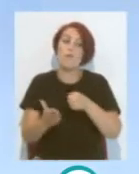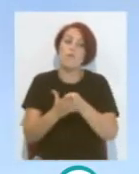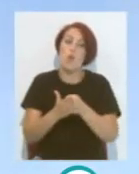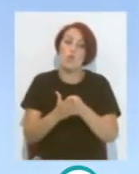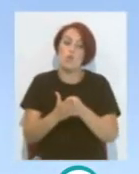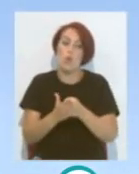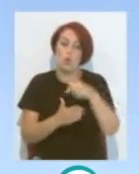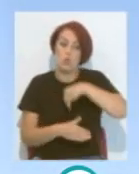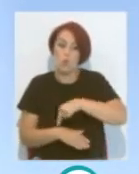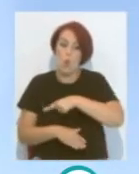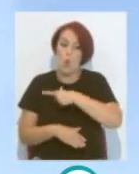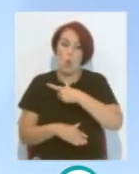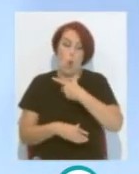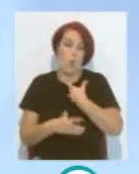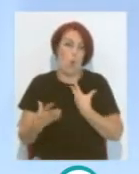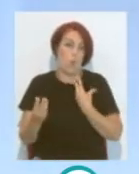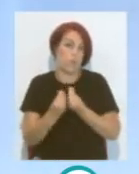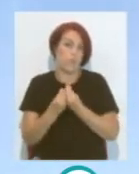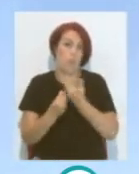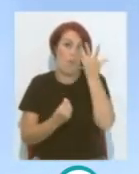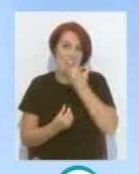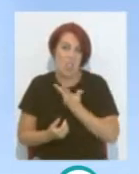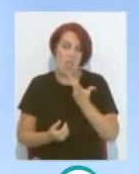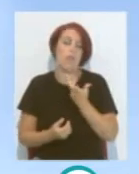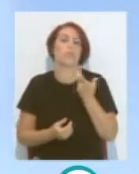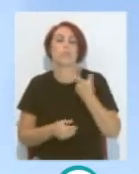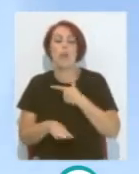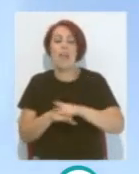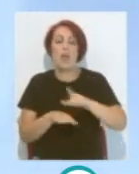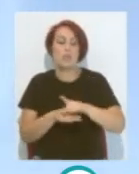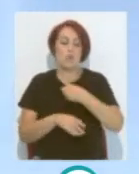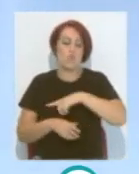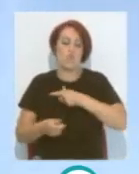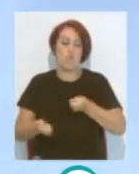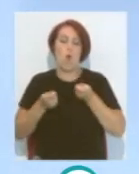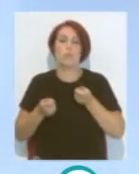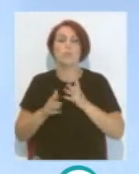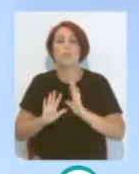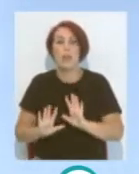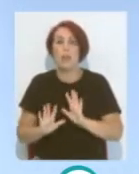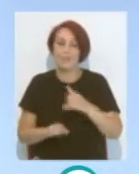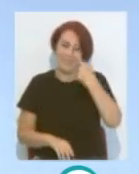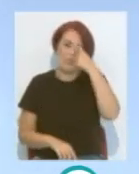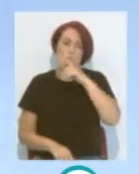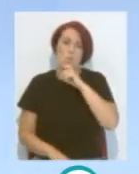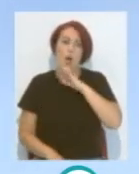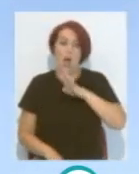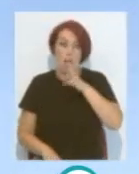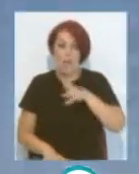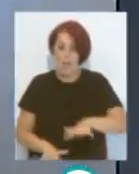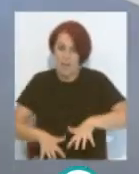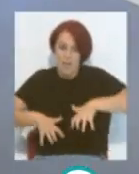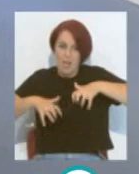sur con preferencia Va cruzando en diagonal Todo Eso era el viento de Levante Lo teníamos controlado Ahora al tener más alta Las gradas